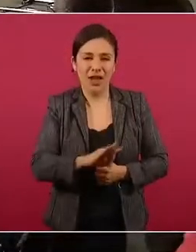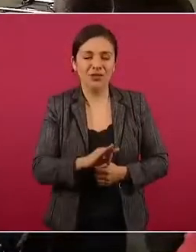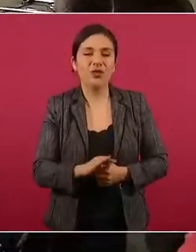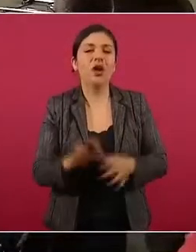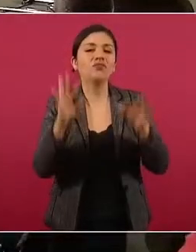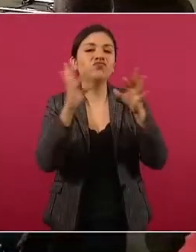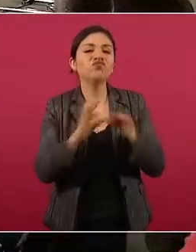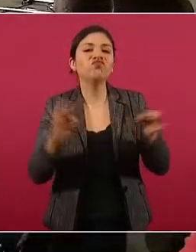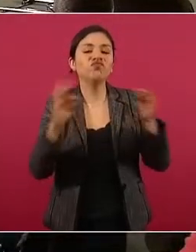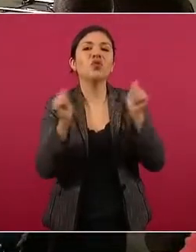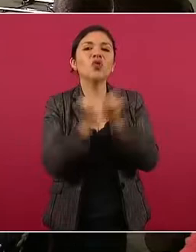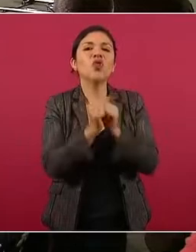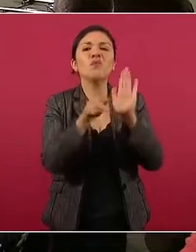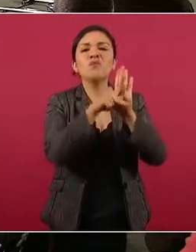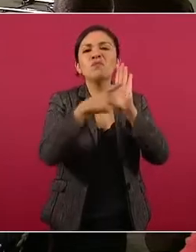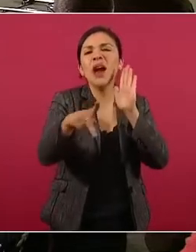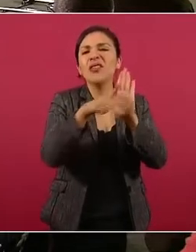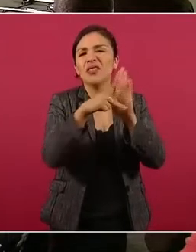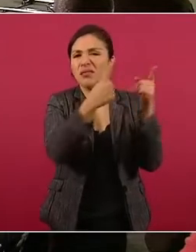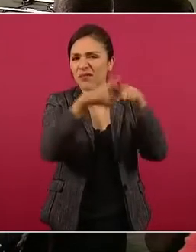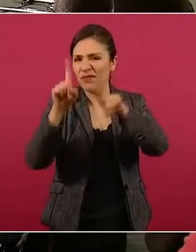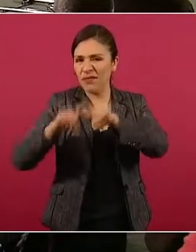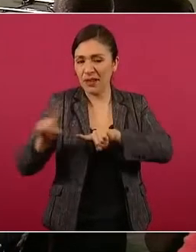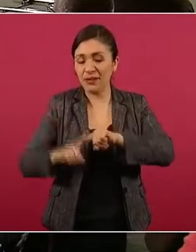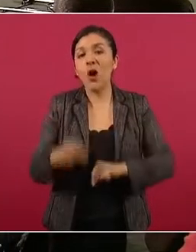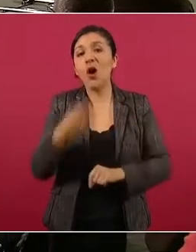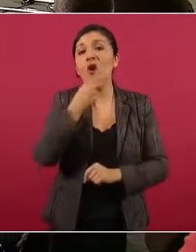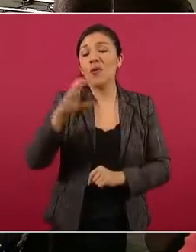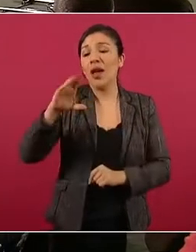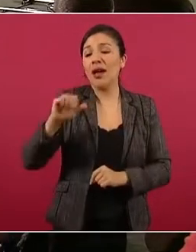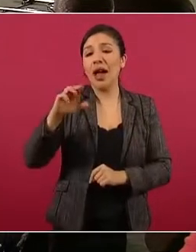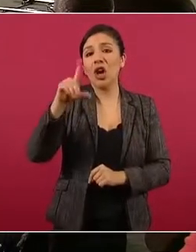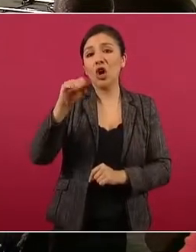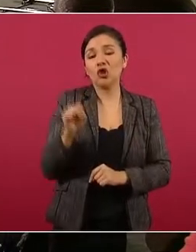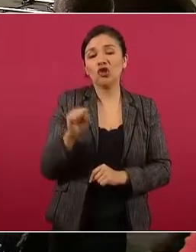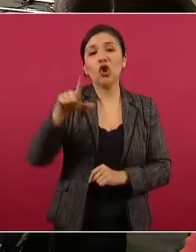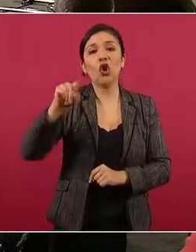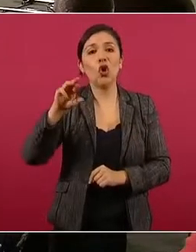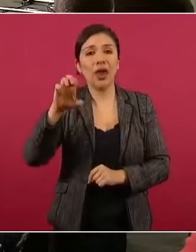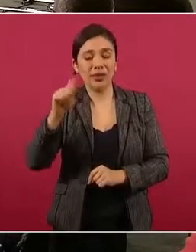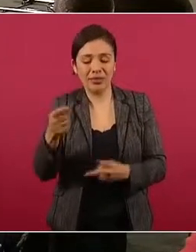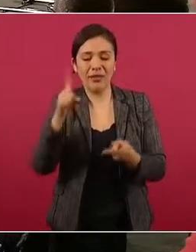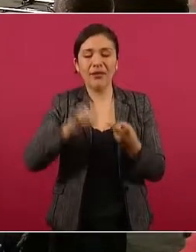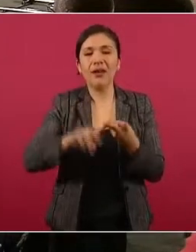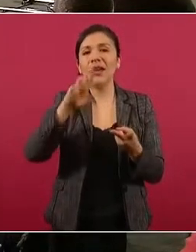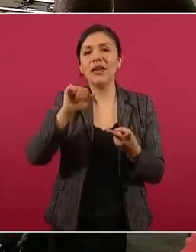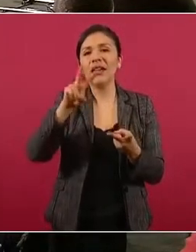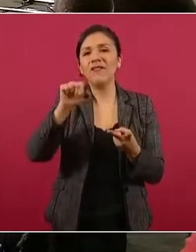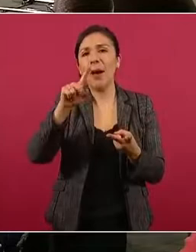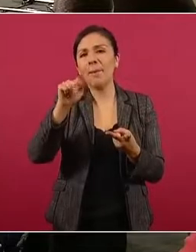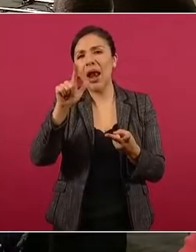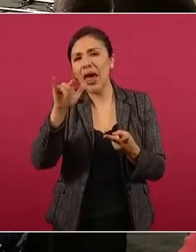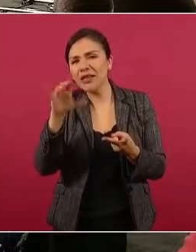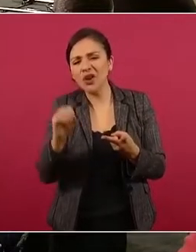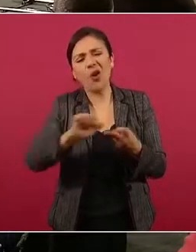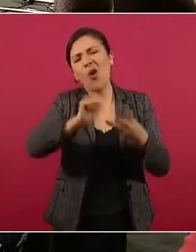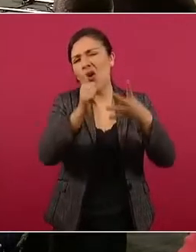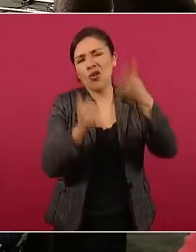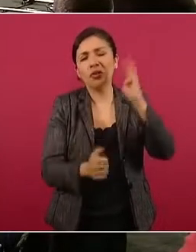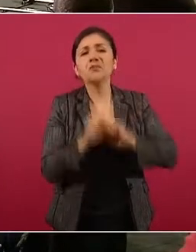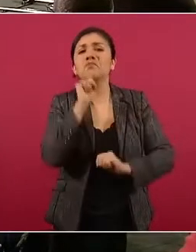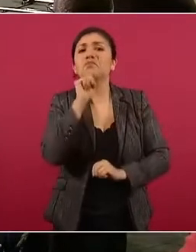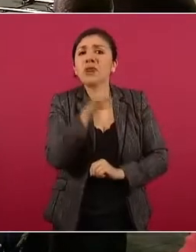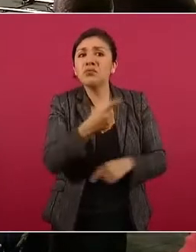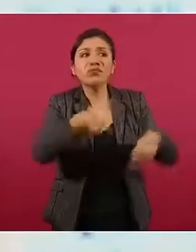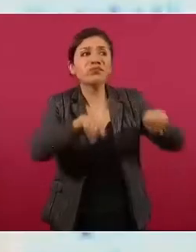a coro por periodistas y medios. Carlos Loret, Riva Palacio y otros difunden la misma mentira